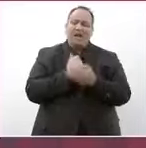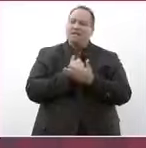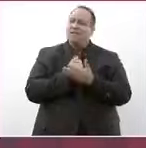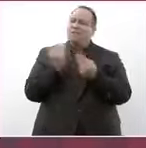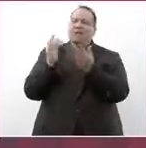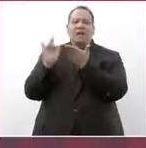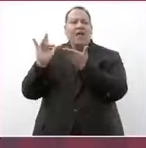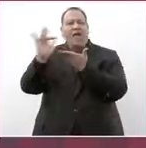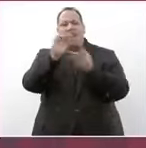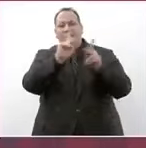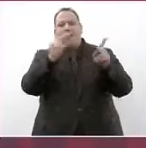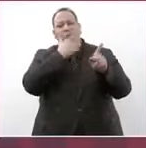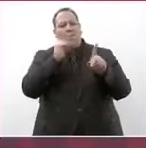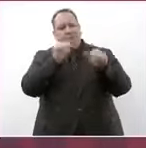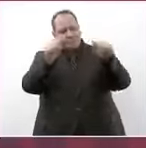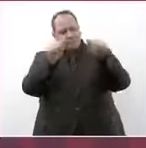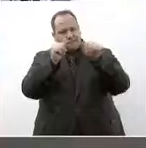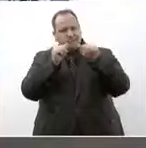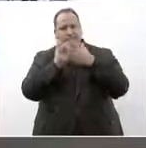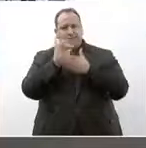gracias a todas y a todos